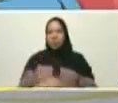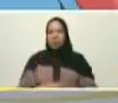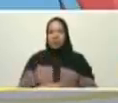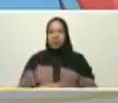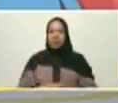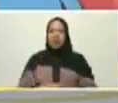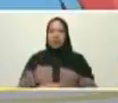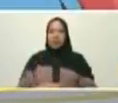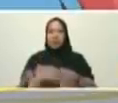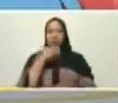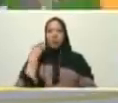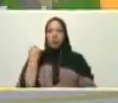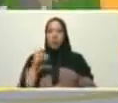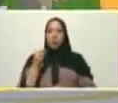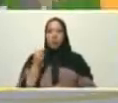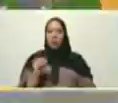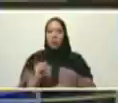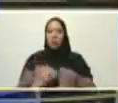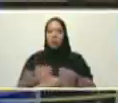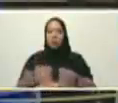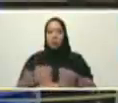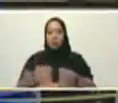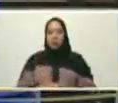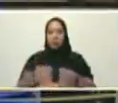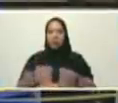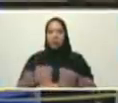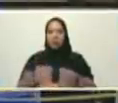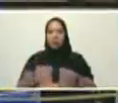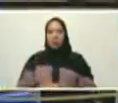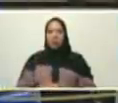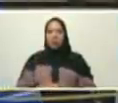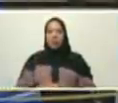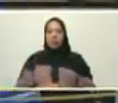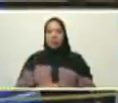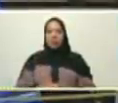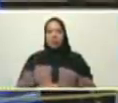Guzmán un joven pero certero firme